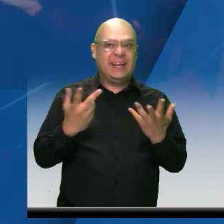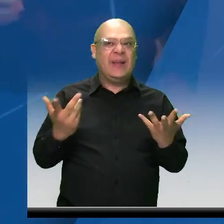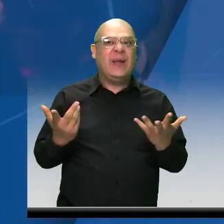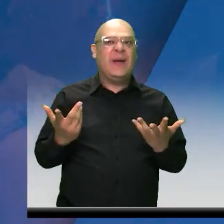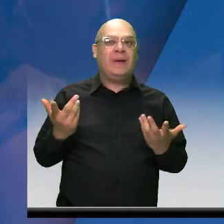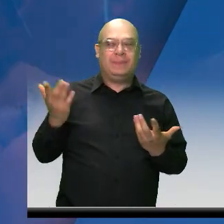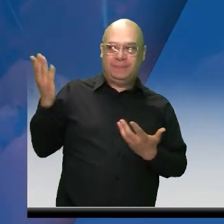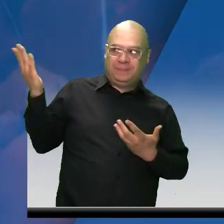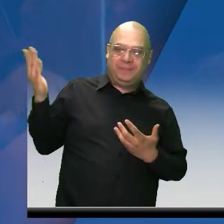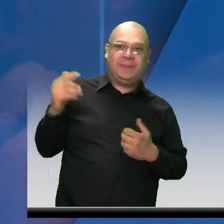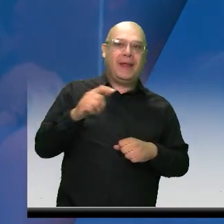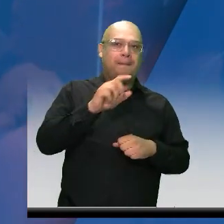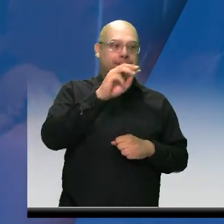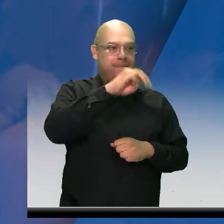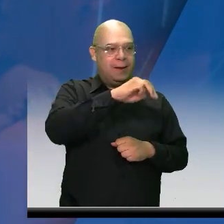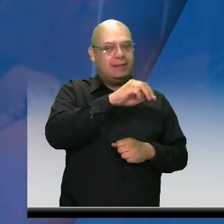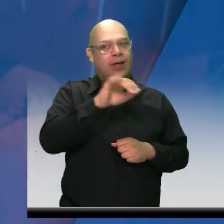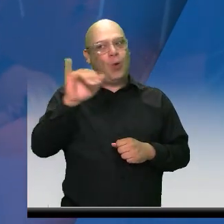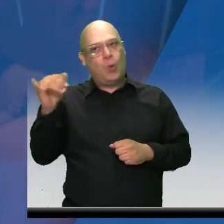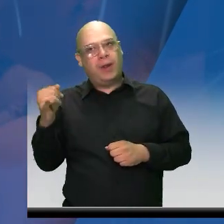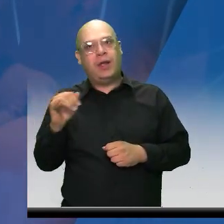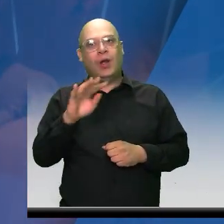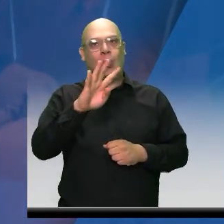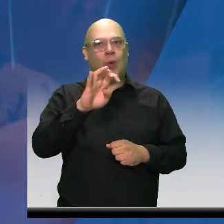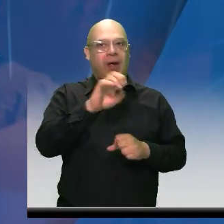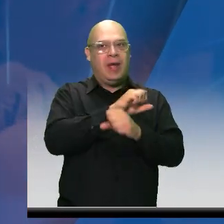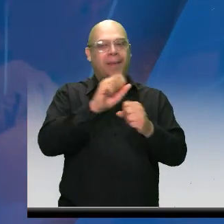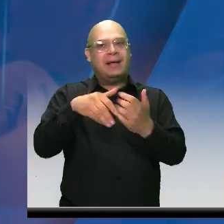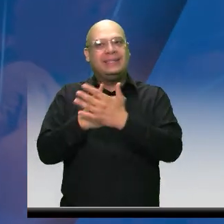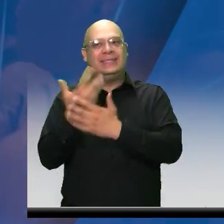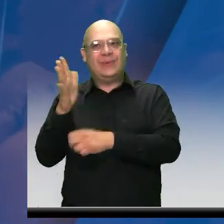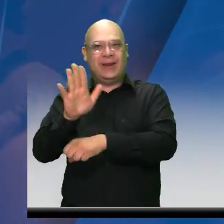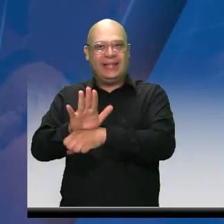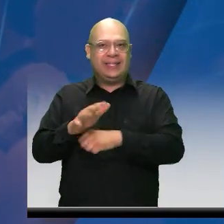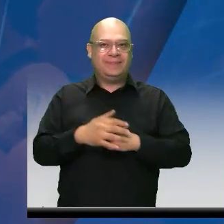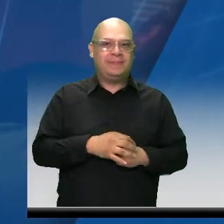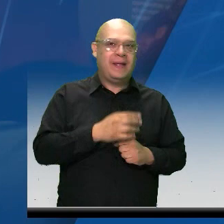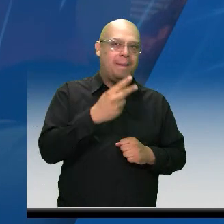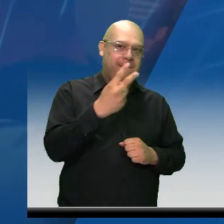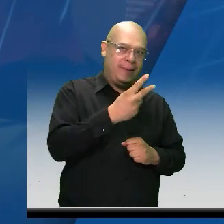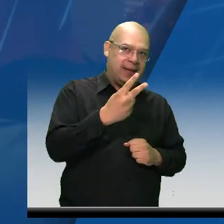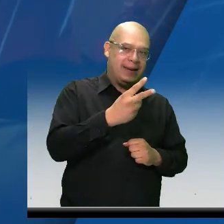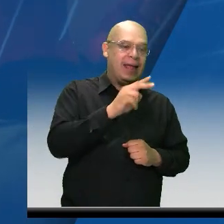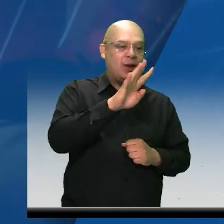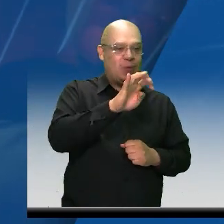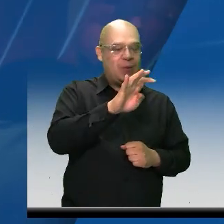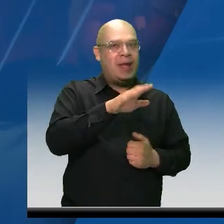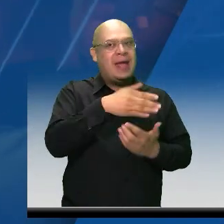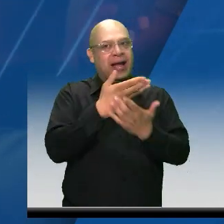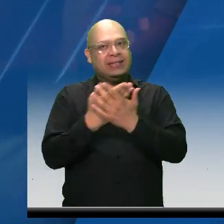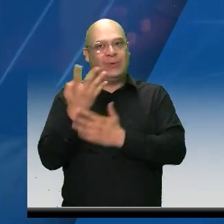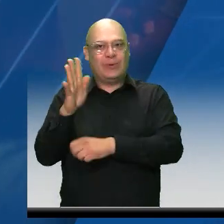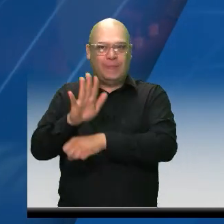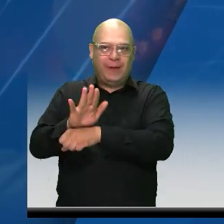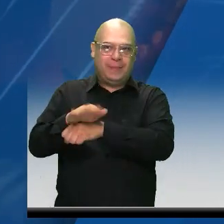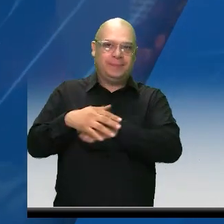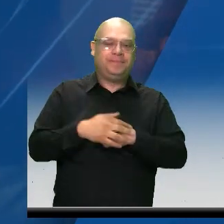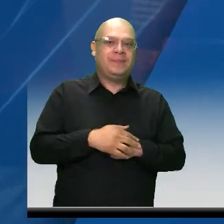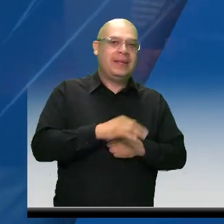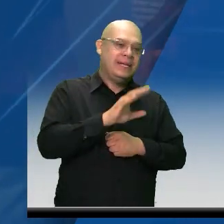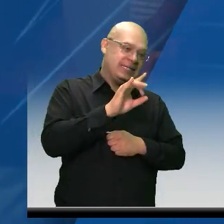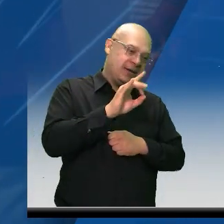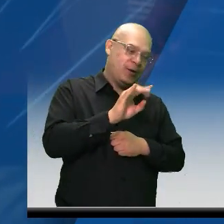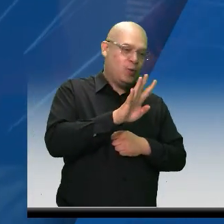de martes a jueves de 9 a.m. a 5 p.m., viernes de 9 a.m. a 4 p.m. y sábados